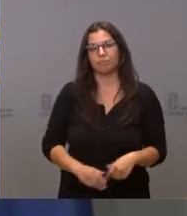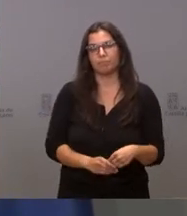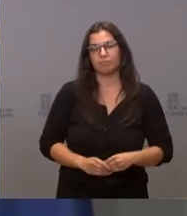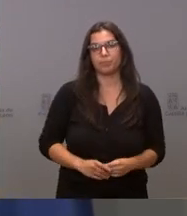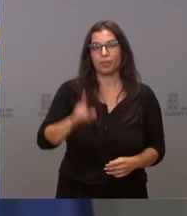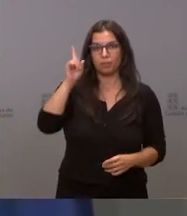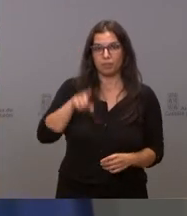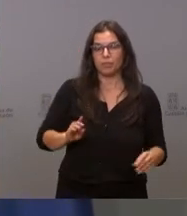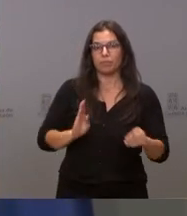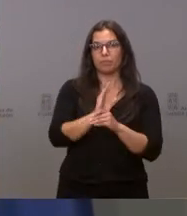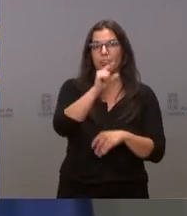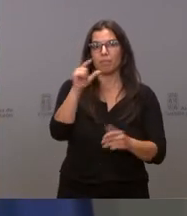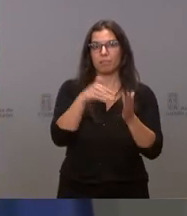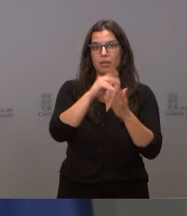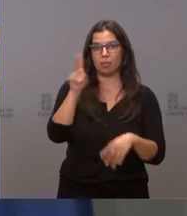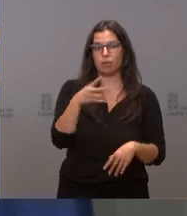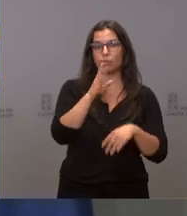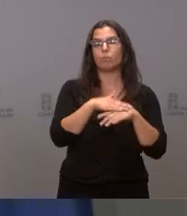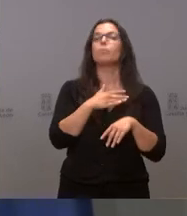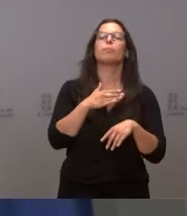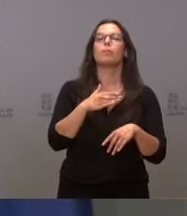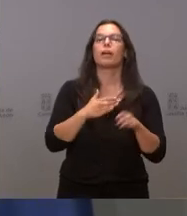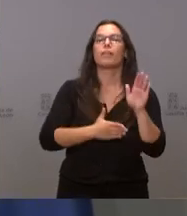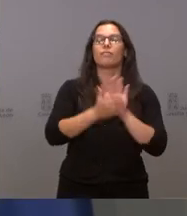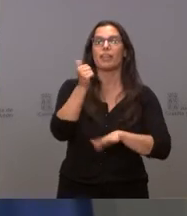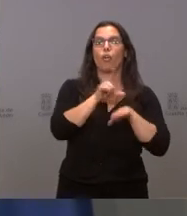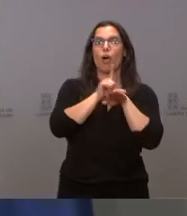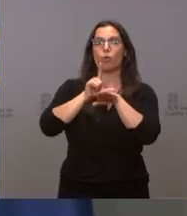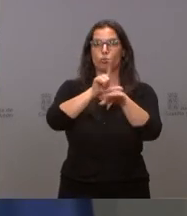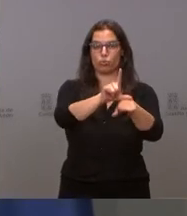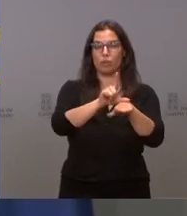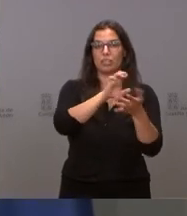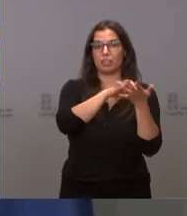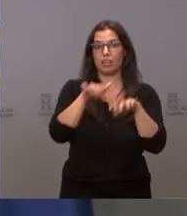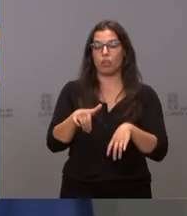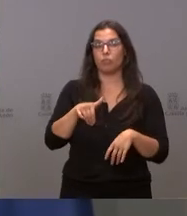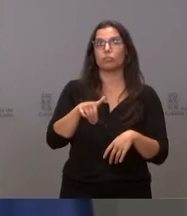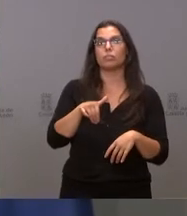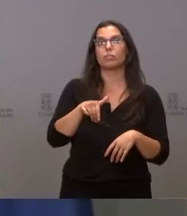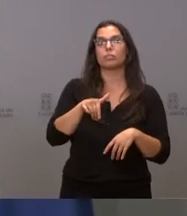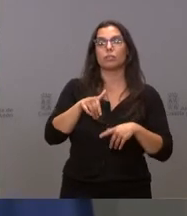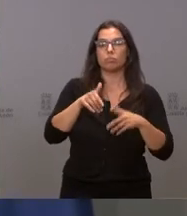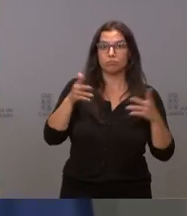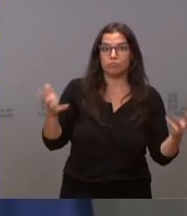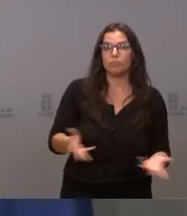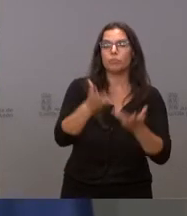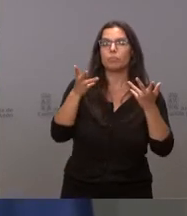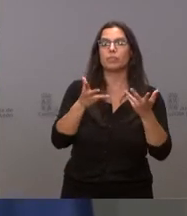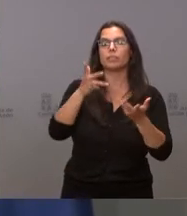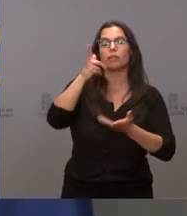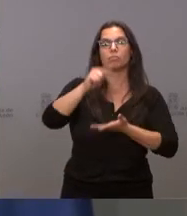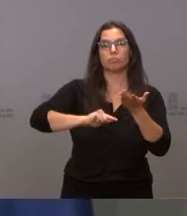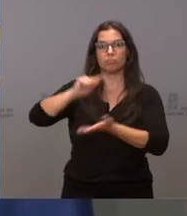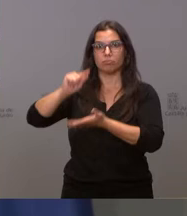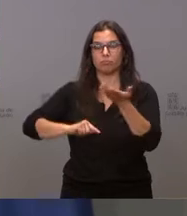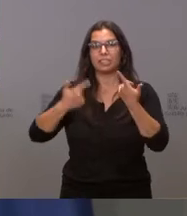También se destinan 100.000 euros para que la Federación de Autoescuelas de Castilla y León, FACALE, fomente la empleabilidad en el sector del